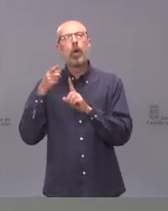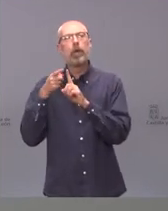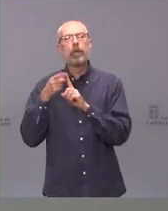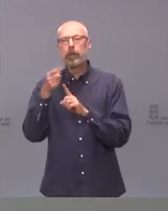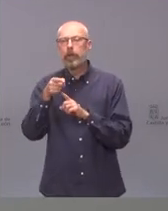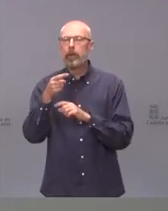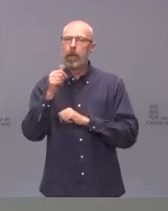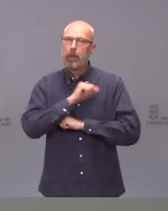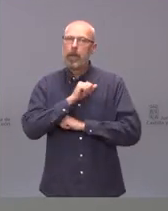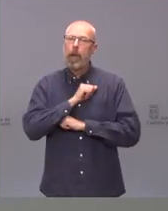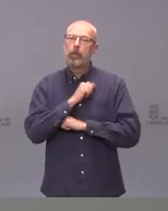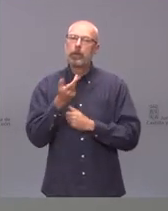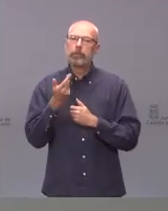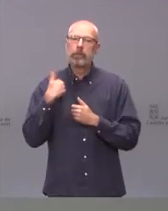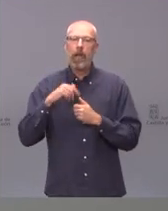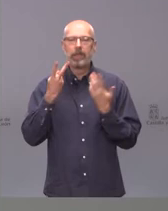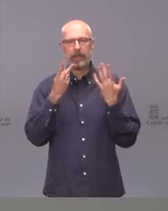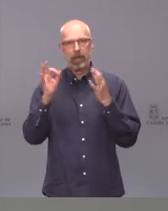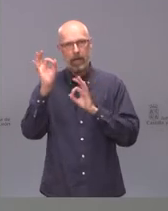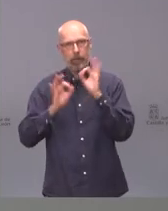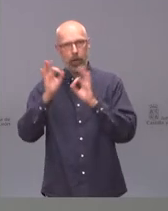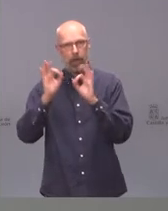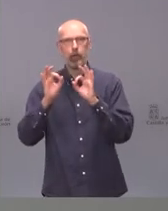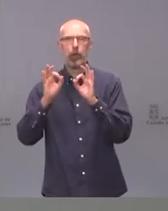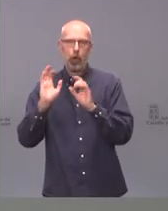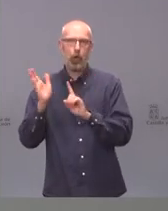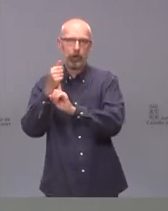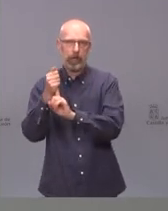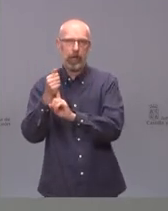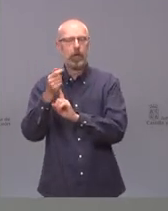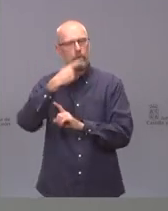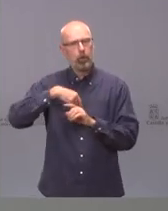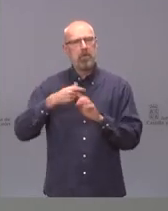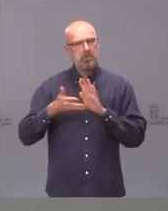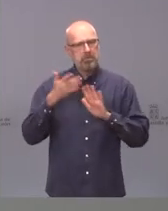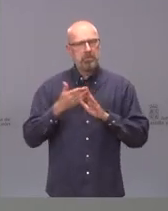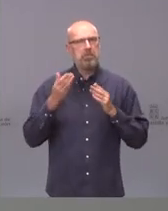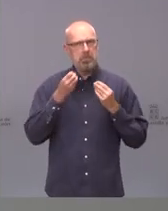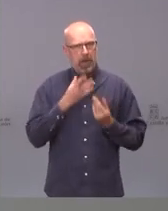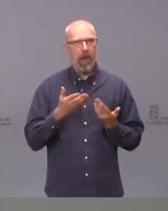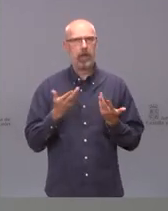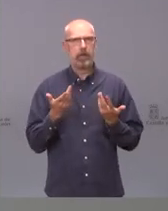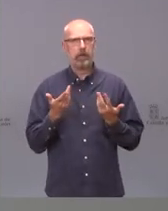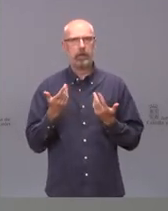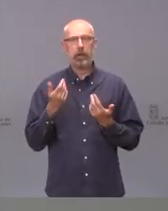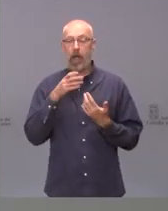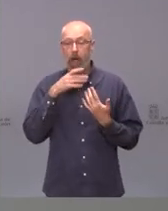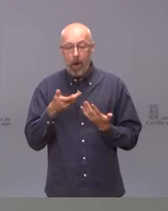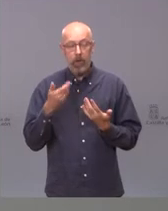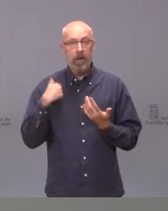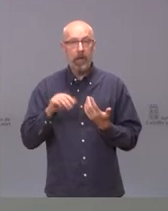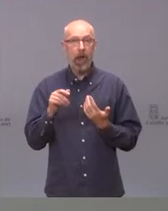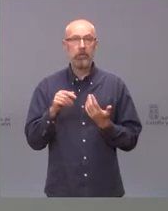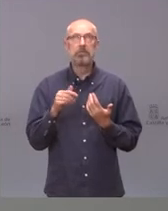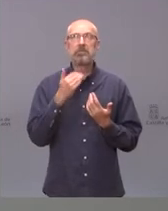conseguido el 70%. Vamos muy bien, vamos muy bien, porque a estas alturas pues tener